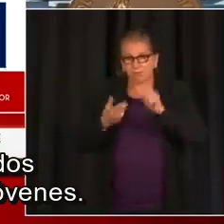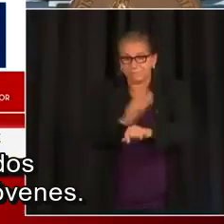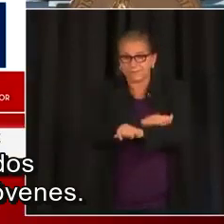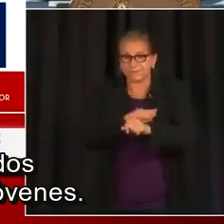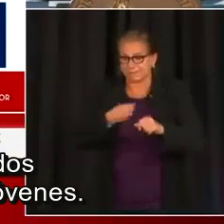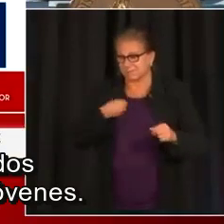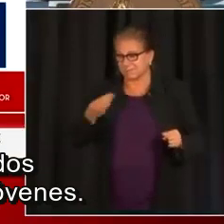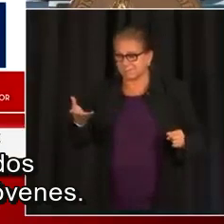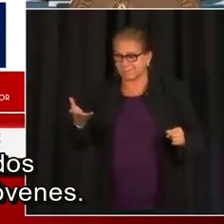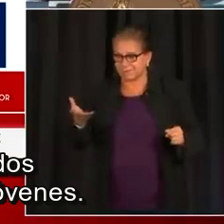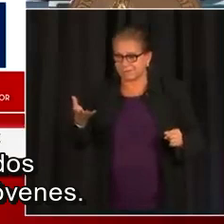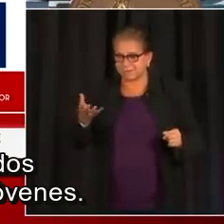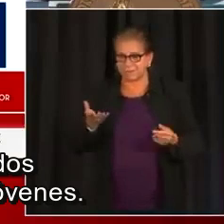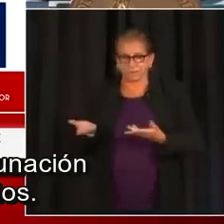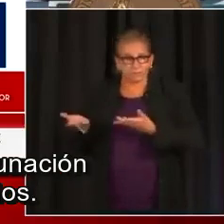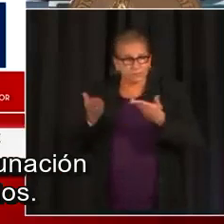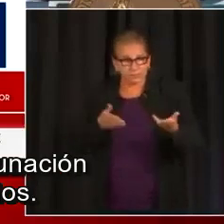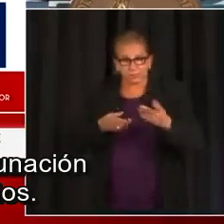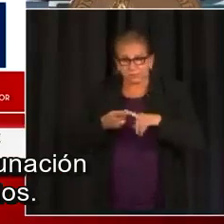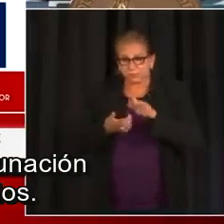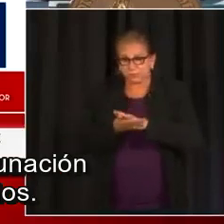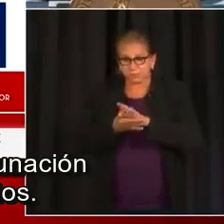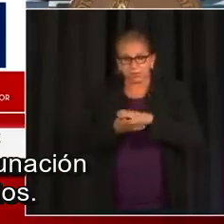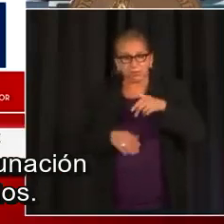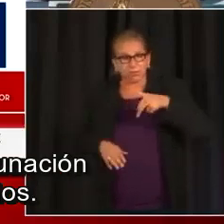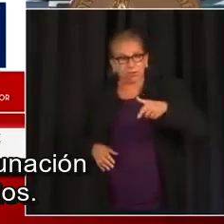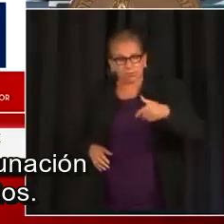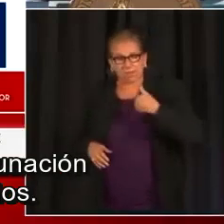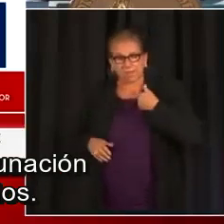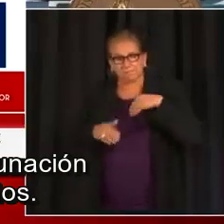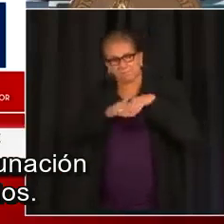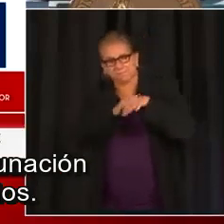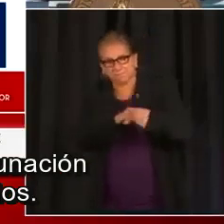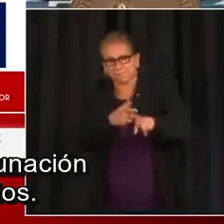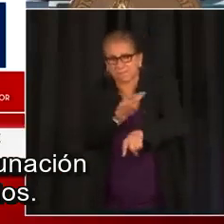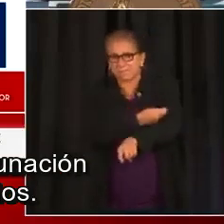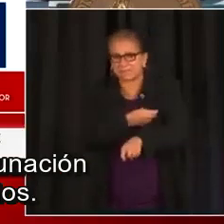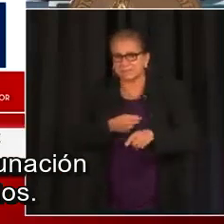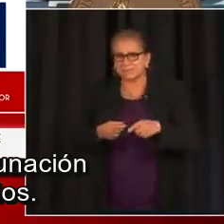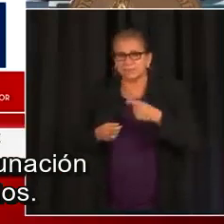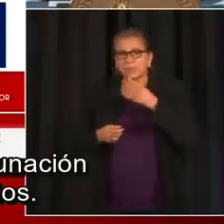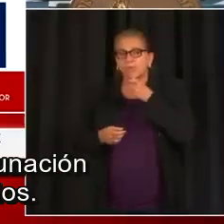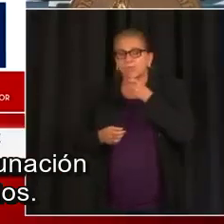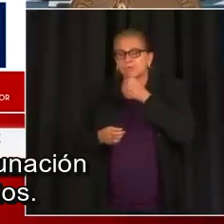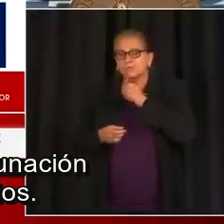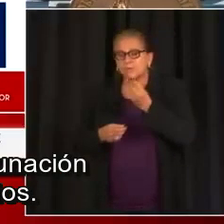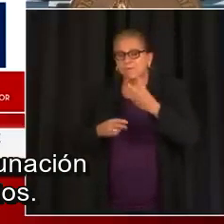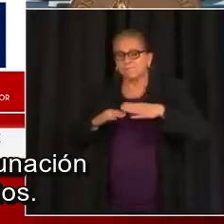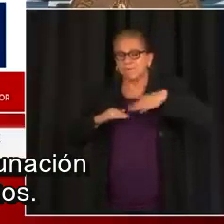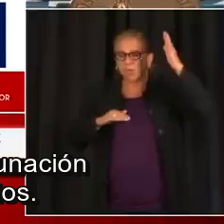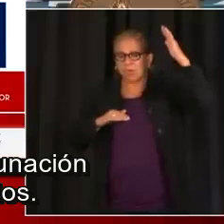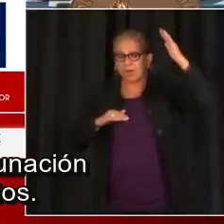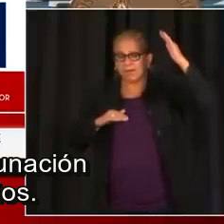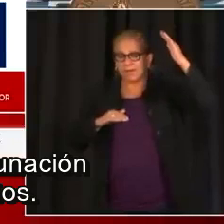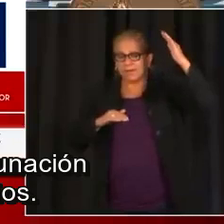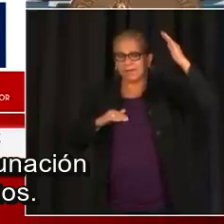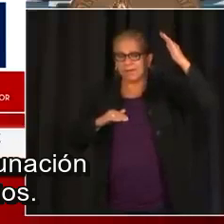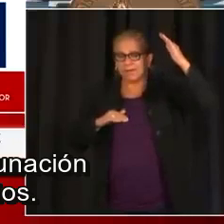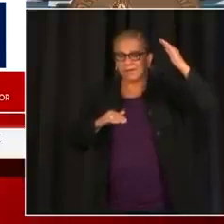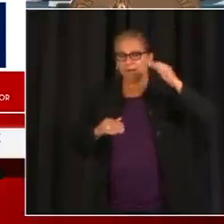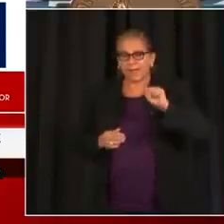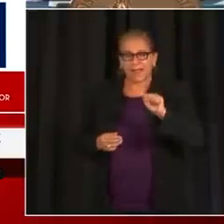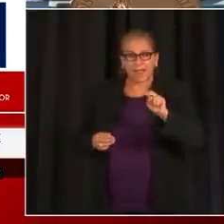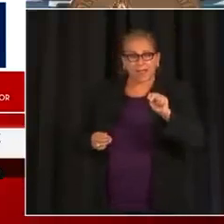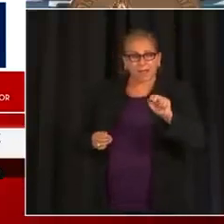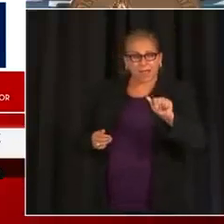divertidos para los jóvenes. Por favor, vean estos sitios de vacunación sin cita para los de 12 años o